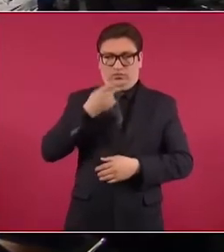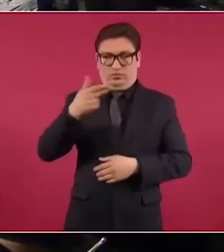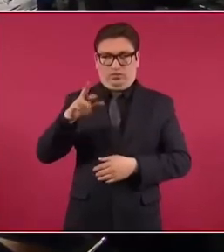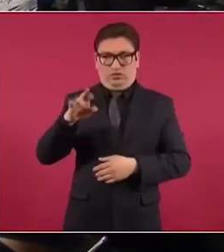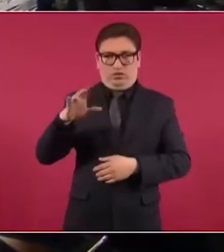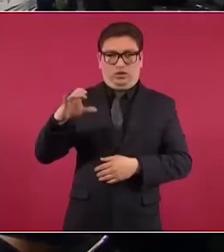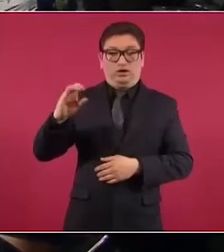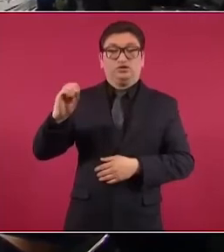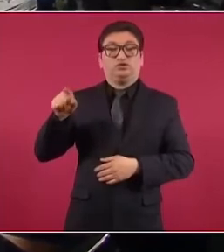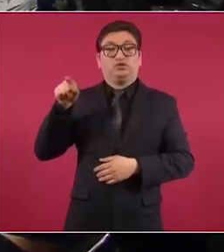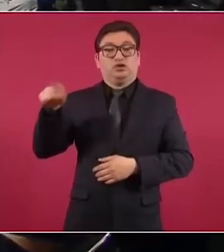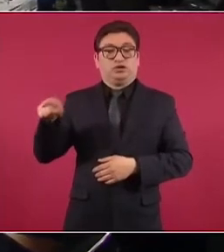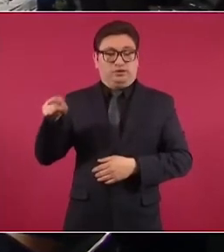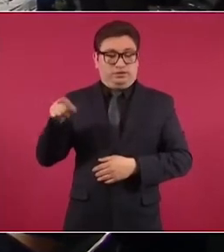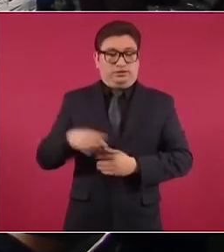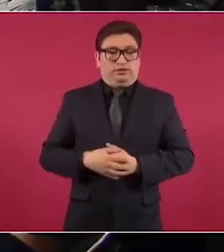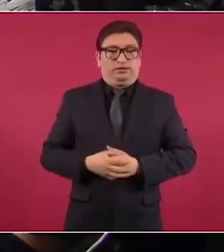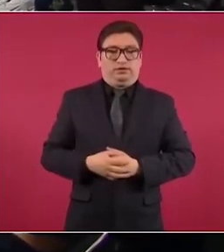me ha